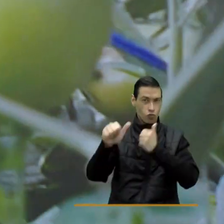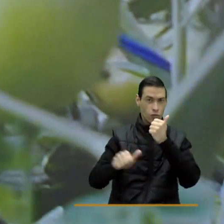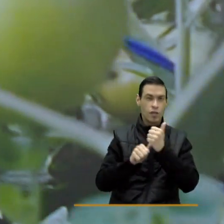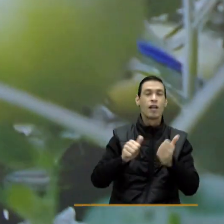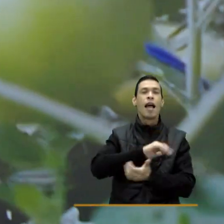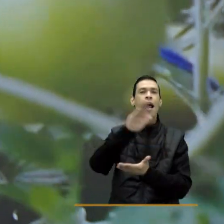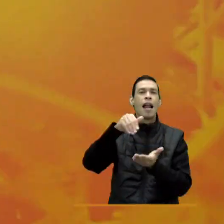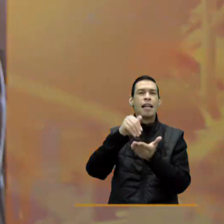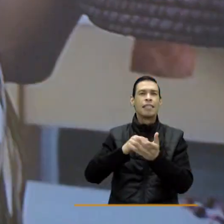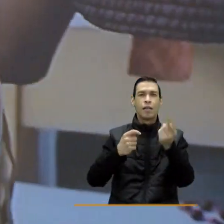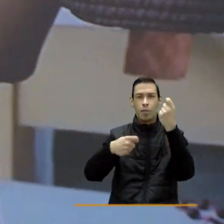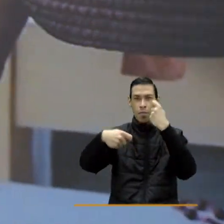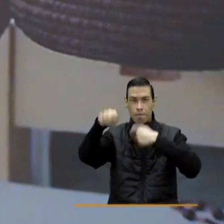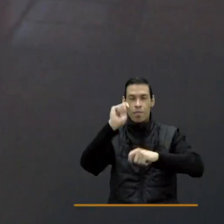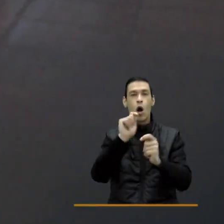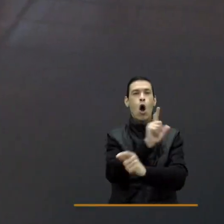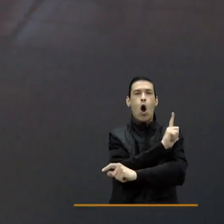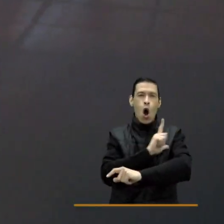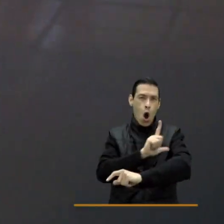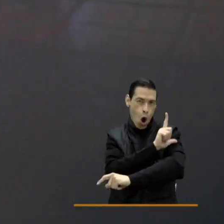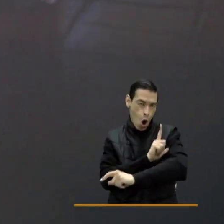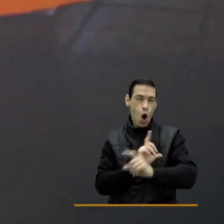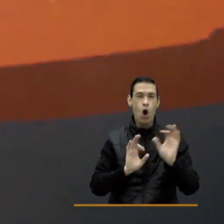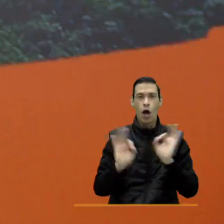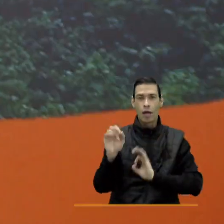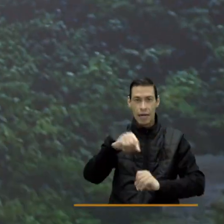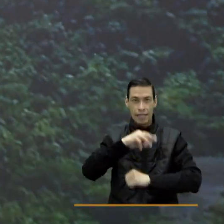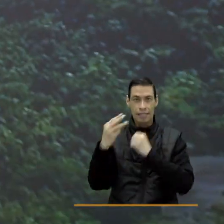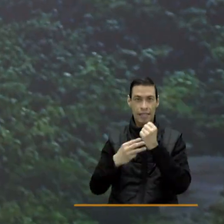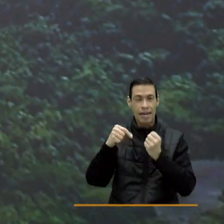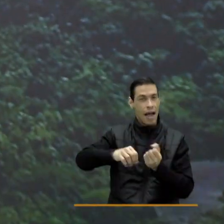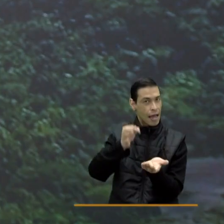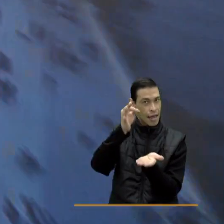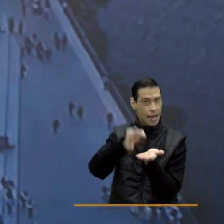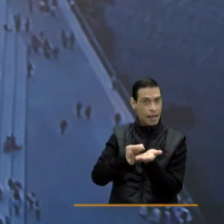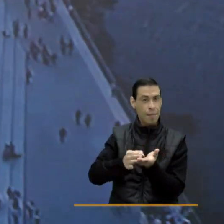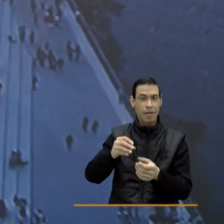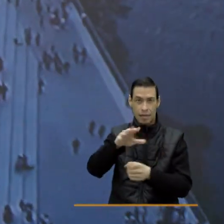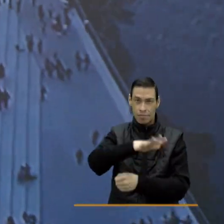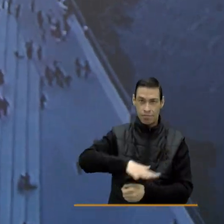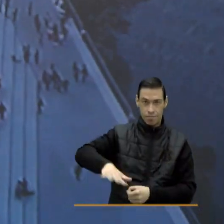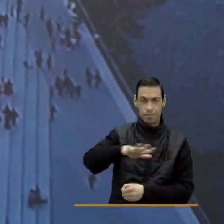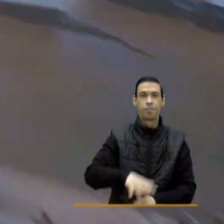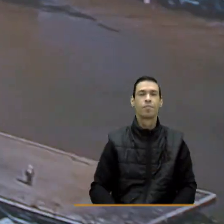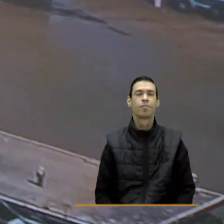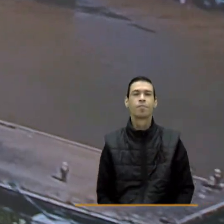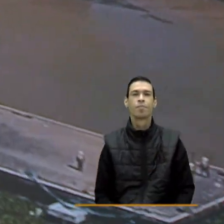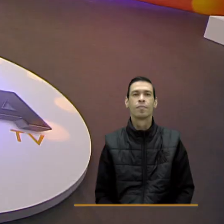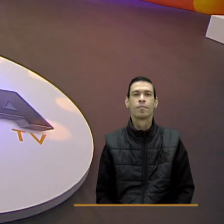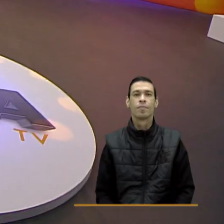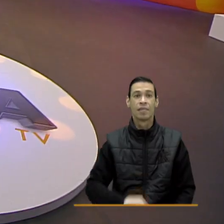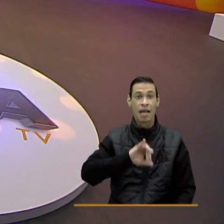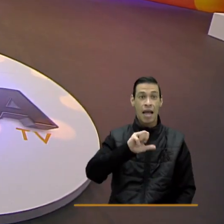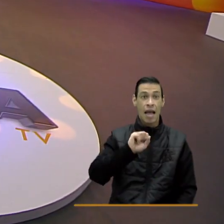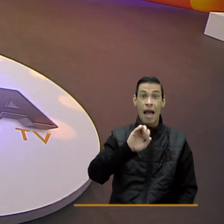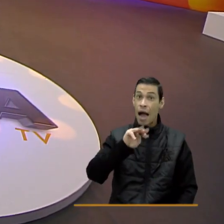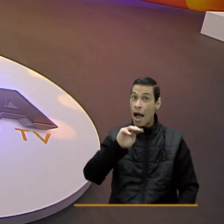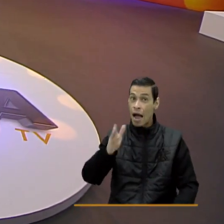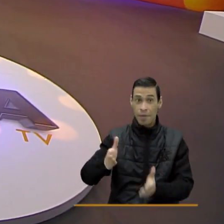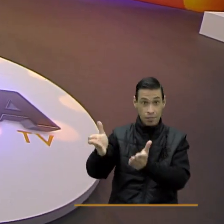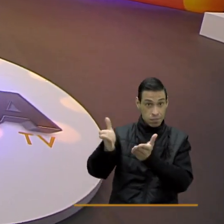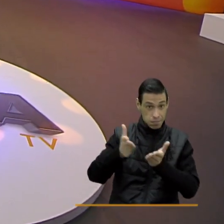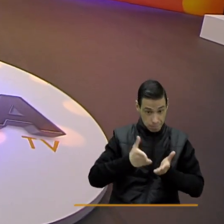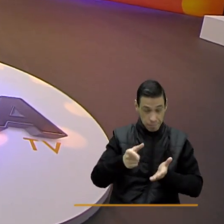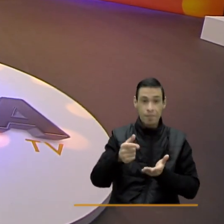Logística y Tecnologías del SENA de la regional Distrito Capital, a quien le damos la bienvenida. Jaime, ¿cómo estás? Bienvenido al